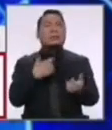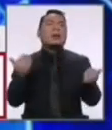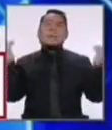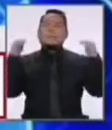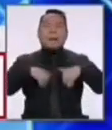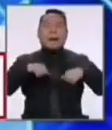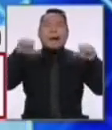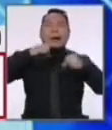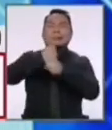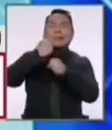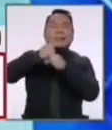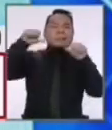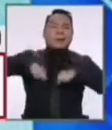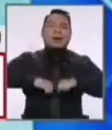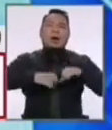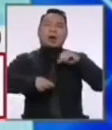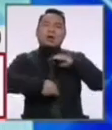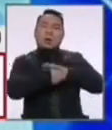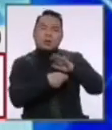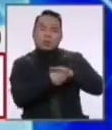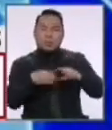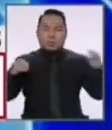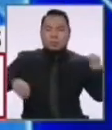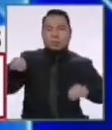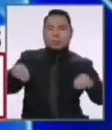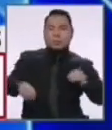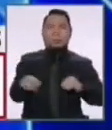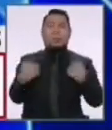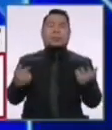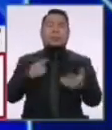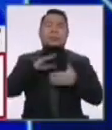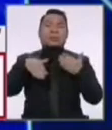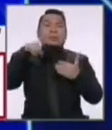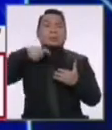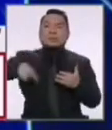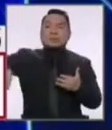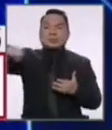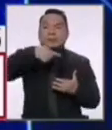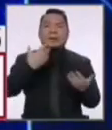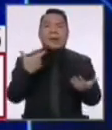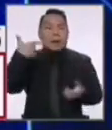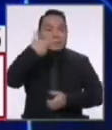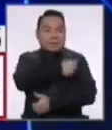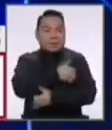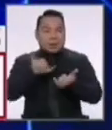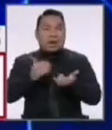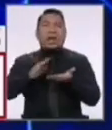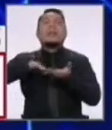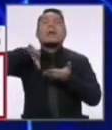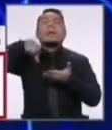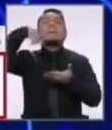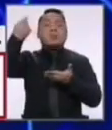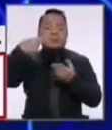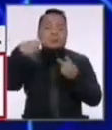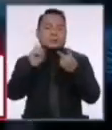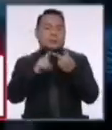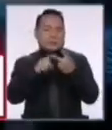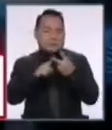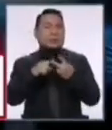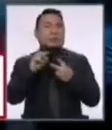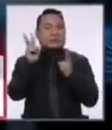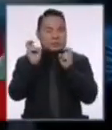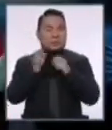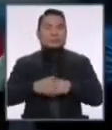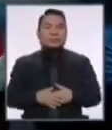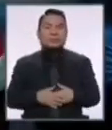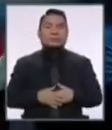ineficiente, corrupto, ¿no es cierto?, y que al final no termina generando lo que necesitamos. Vacunas acá. Después viene la siguiente discusión. La